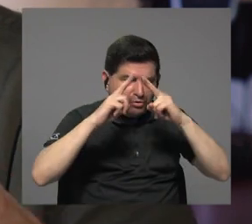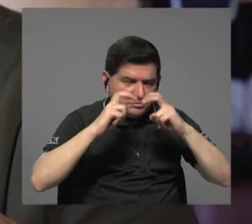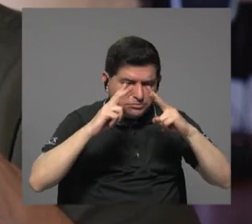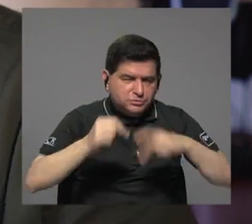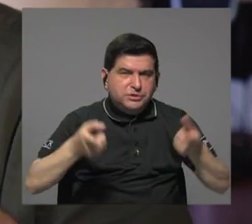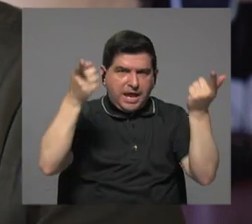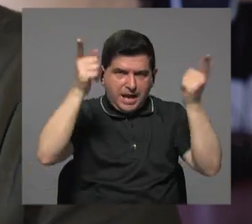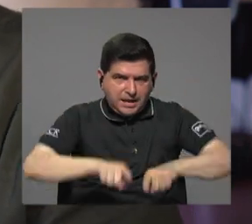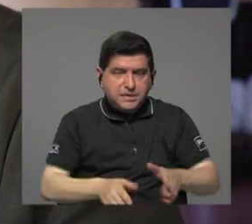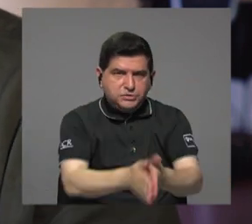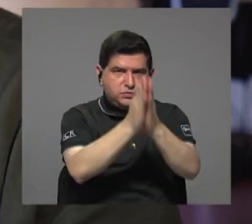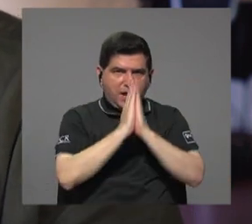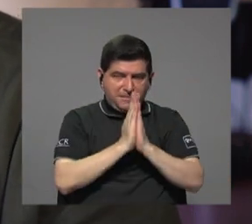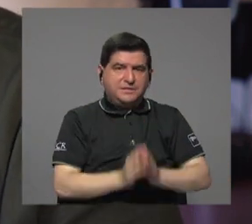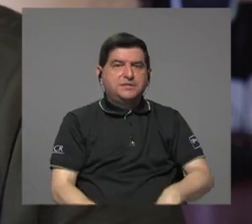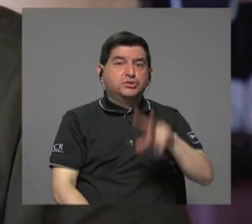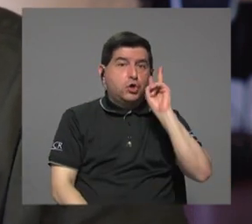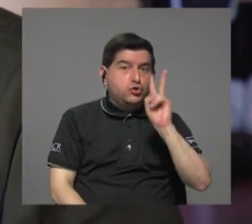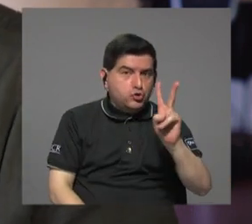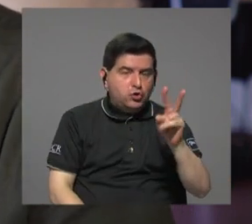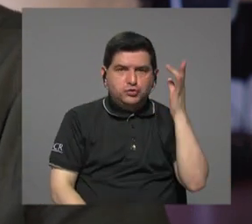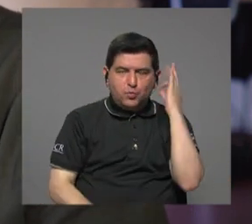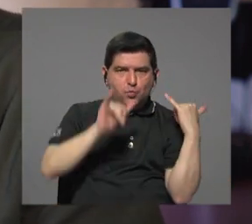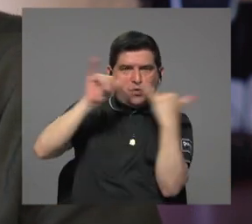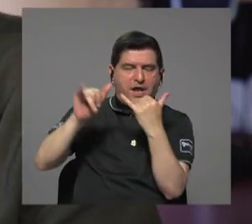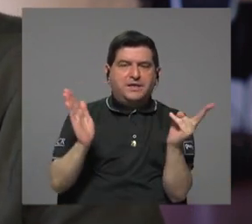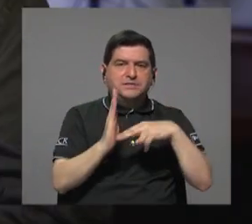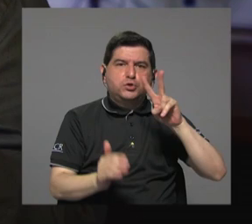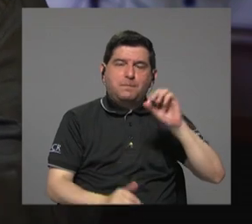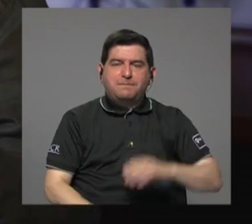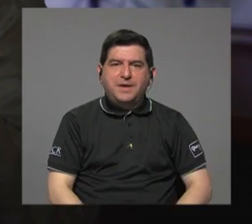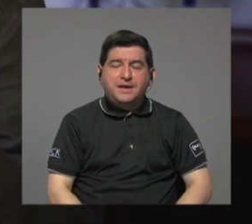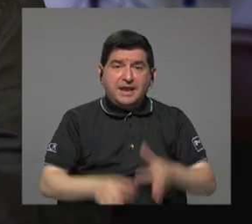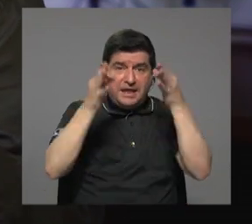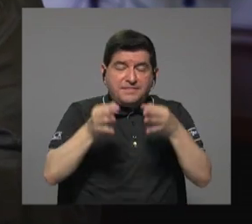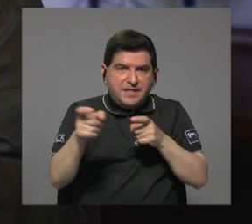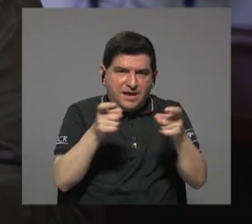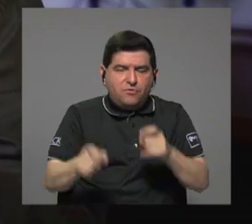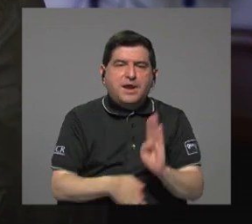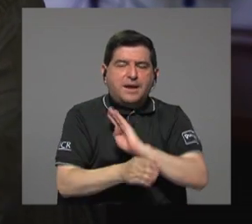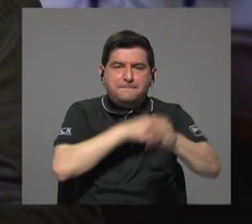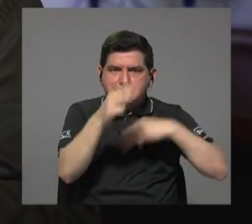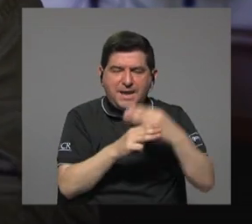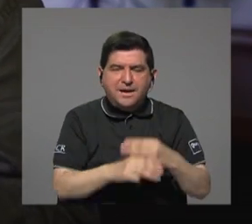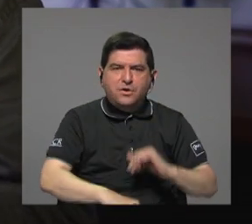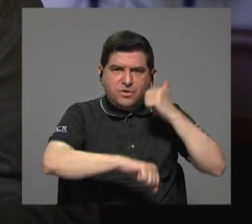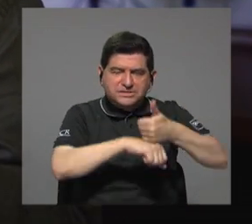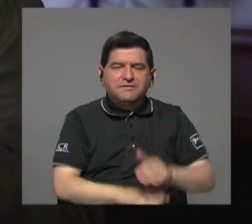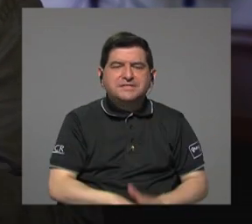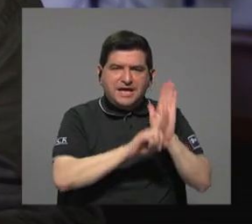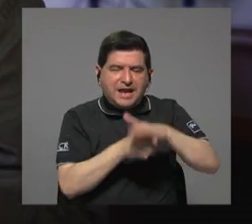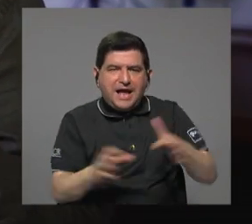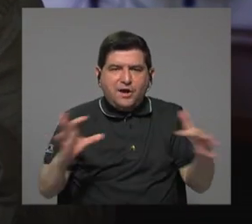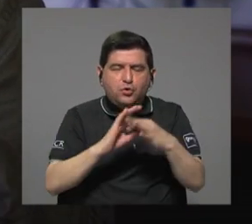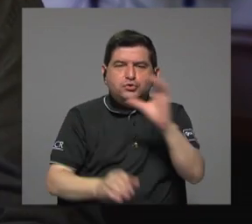el caso por solicitud de dos de las denunciantes en el 2020. El Tribunal Administrativo del Banco Mundial define el acoso sexual